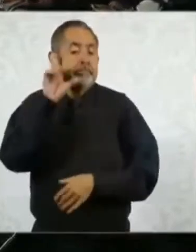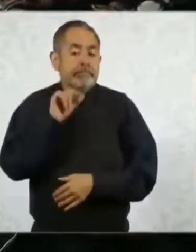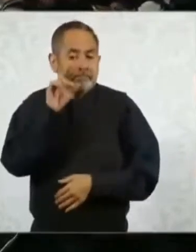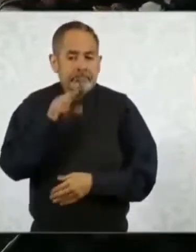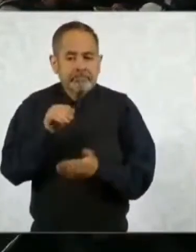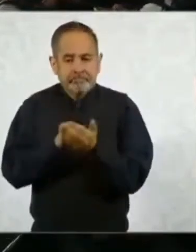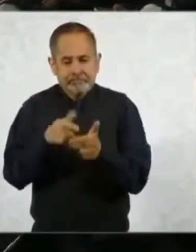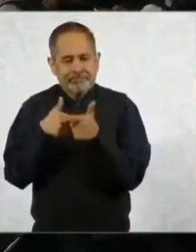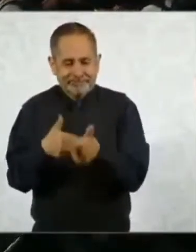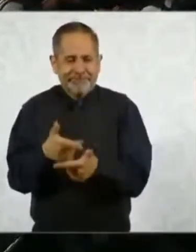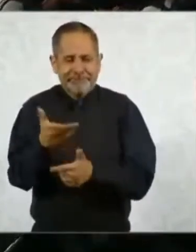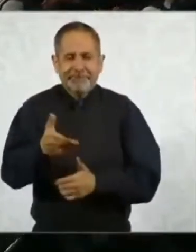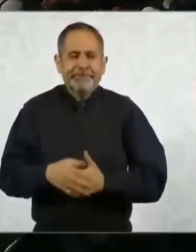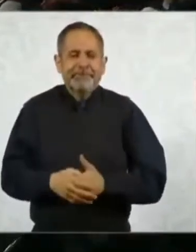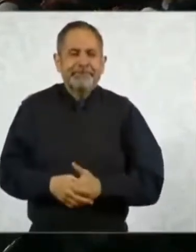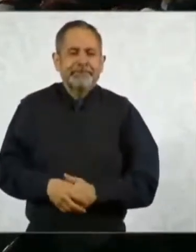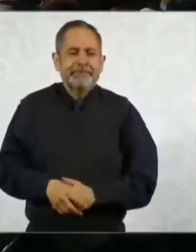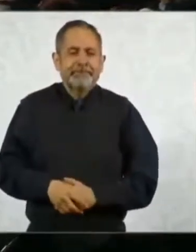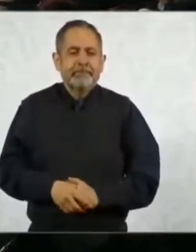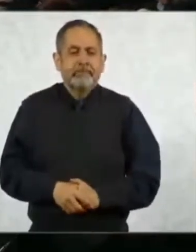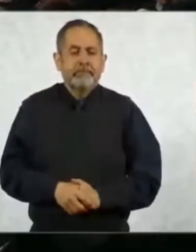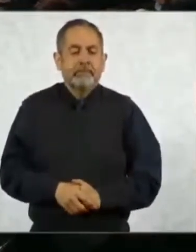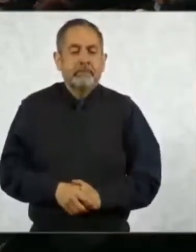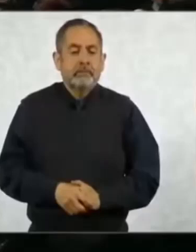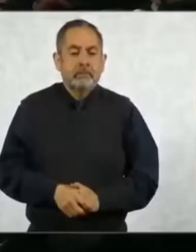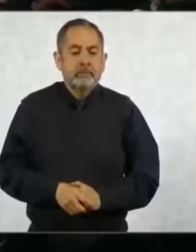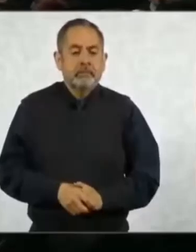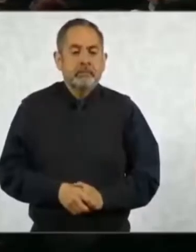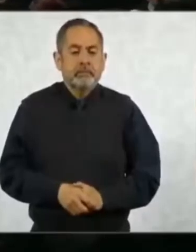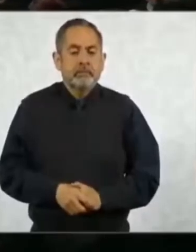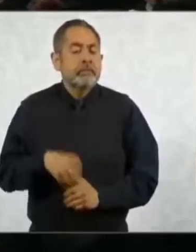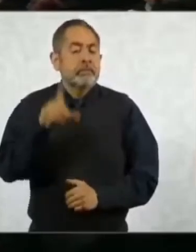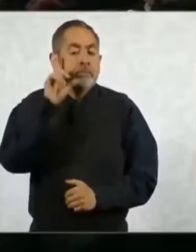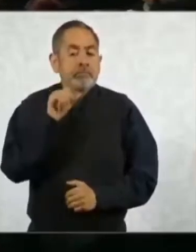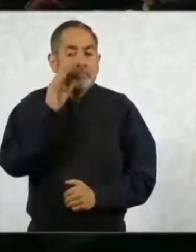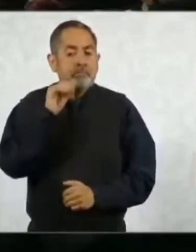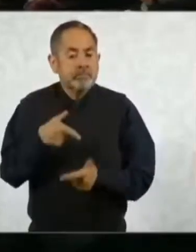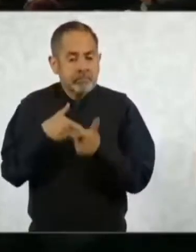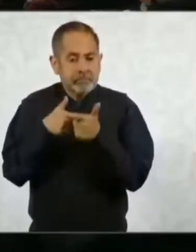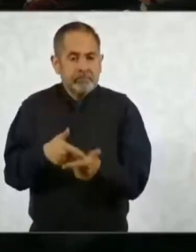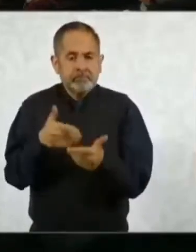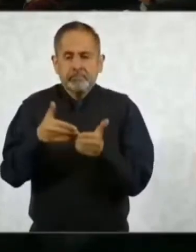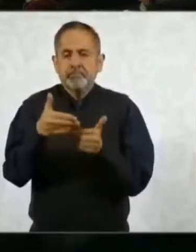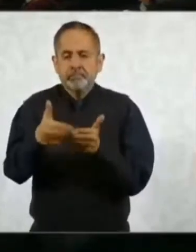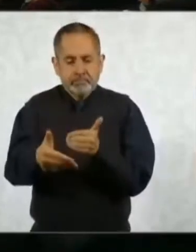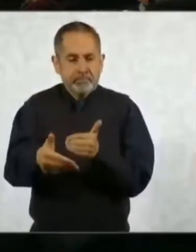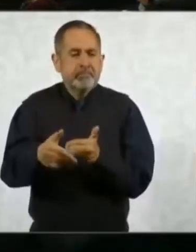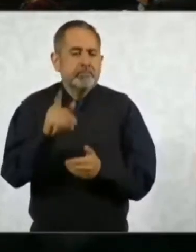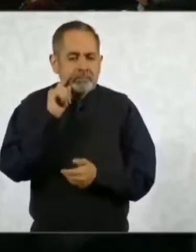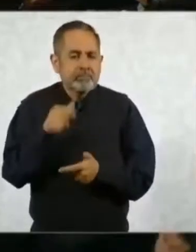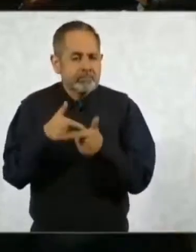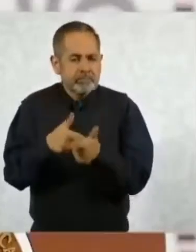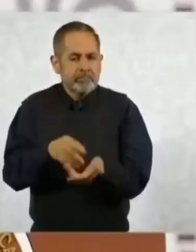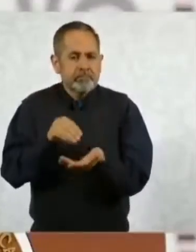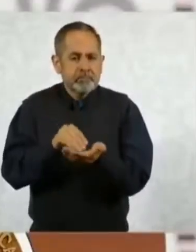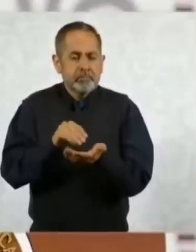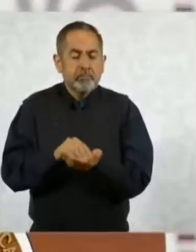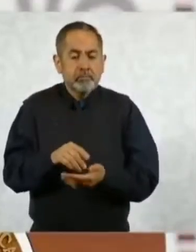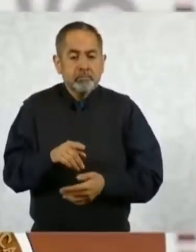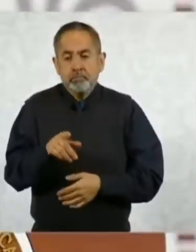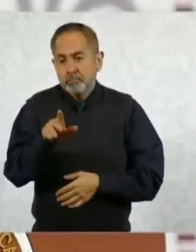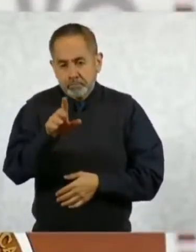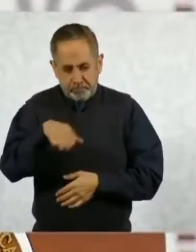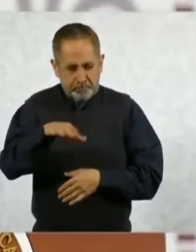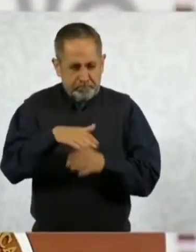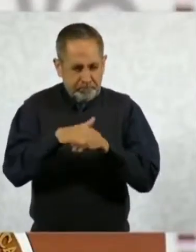seguimos. Ayúdenos